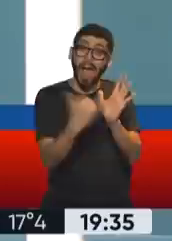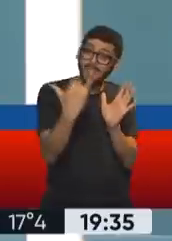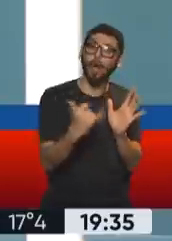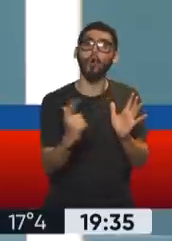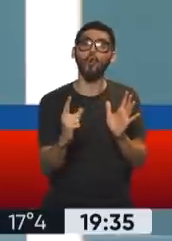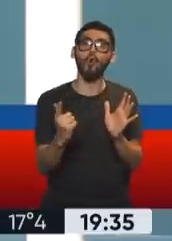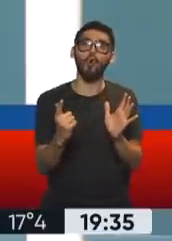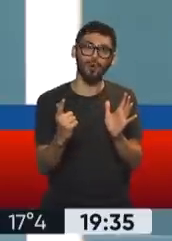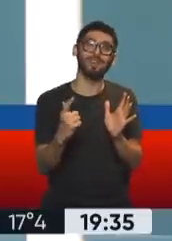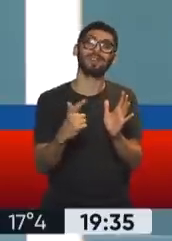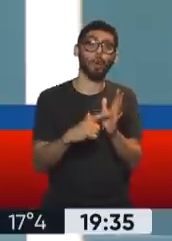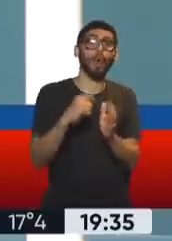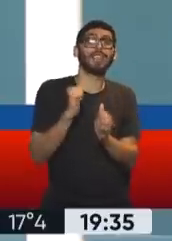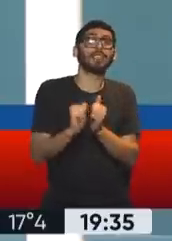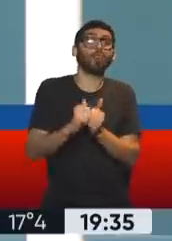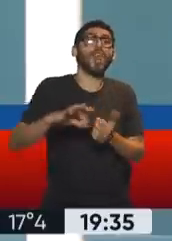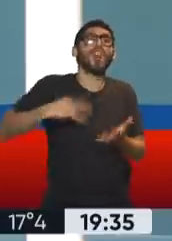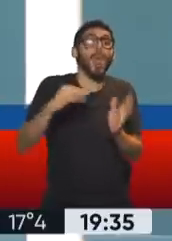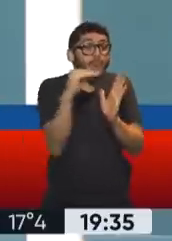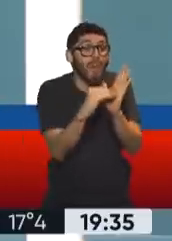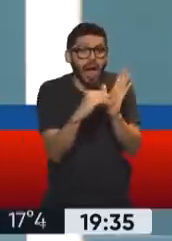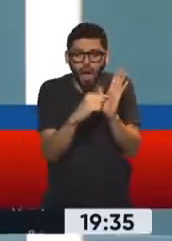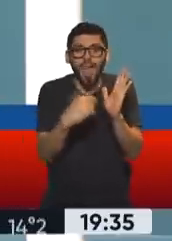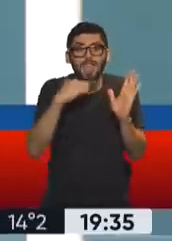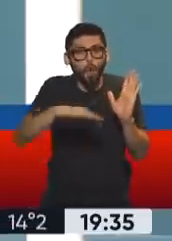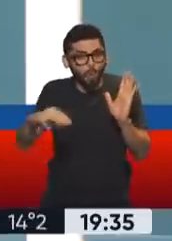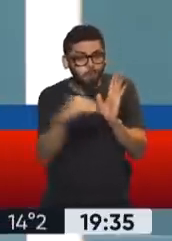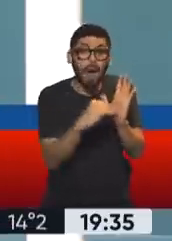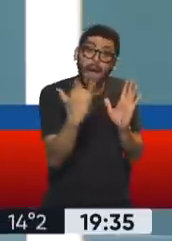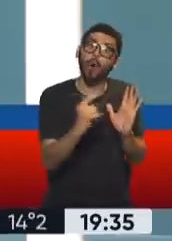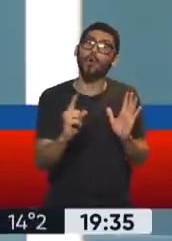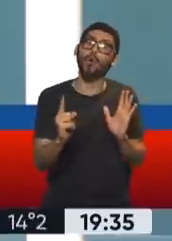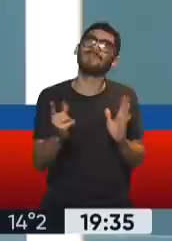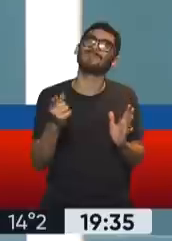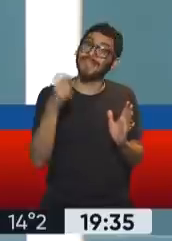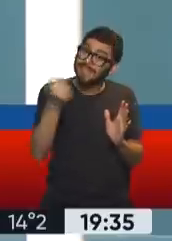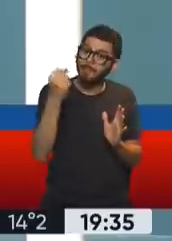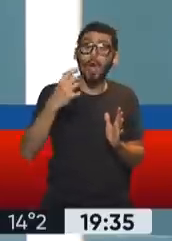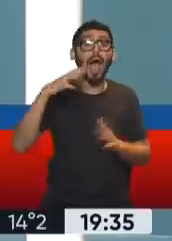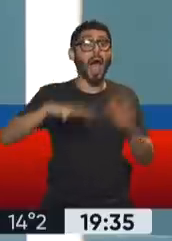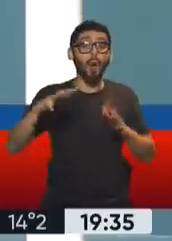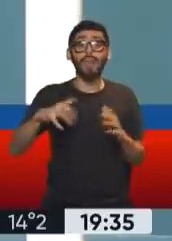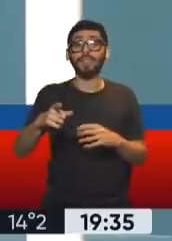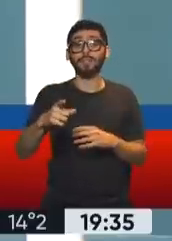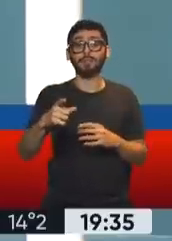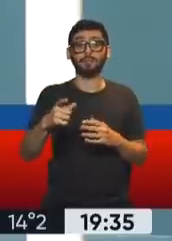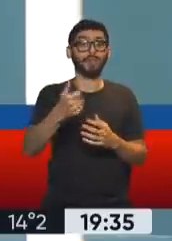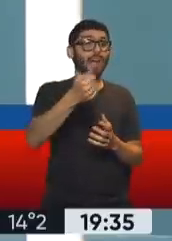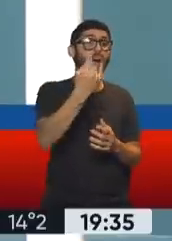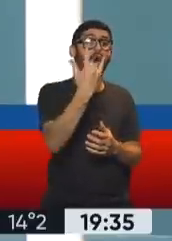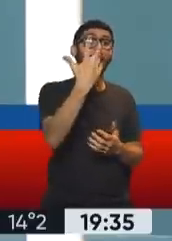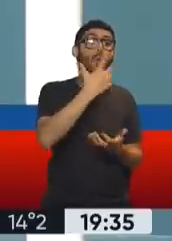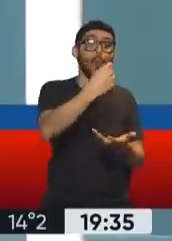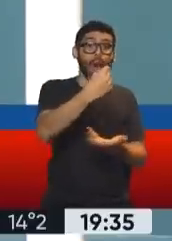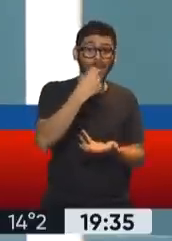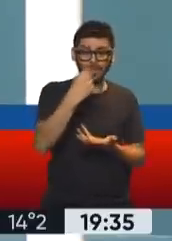hecho dentro de nuestra historia de vida, porque la verdad es que a veces los chicos y chicas de la Asignación Universal están